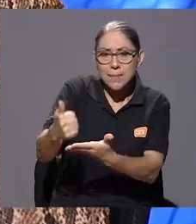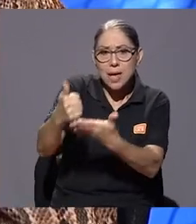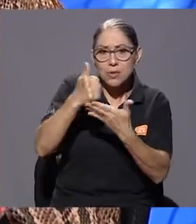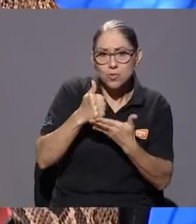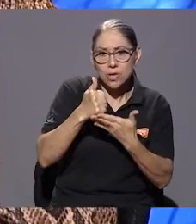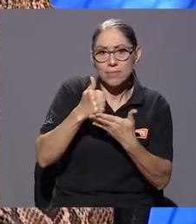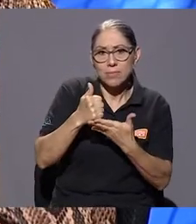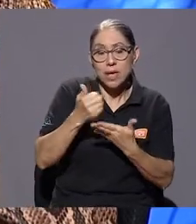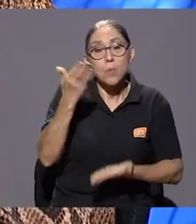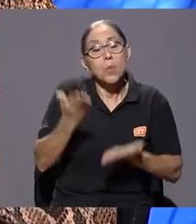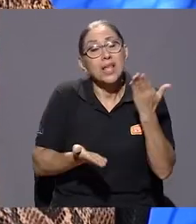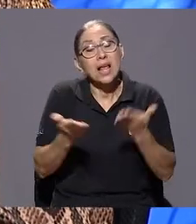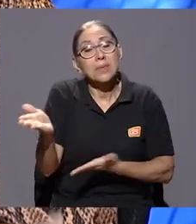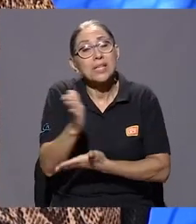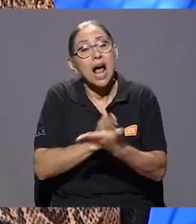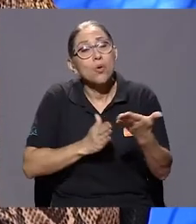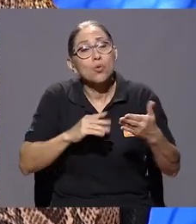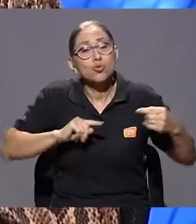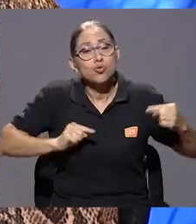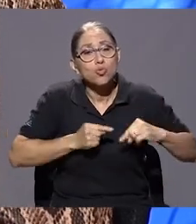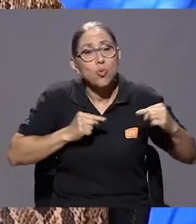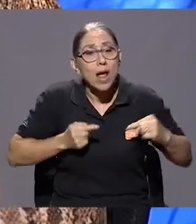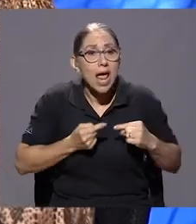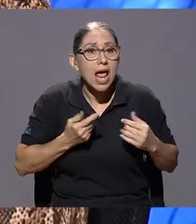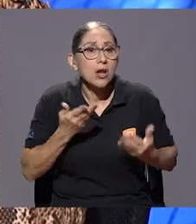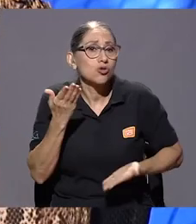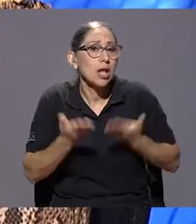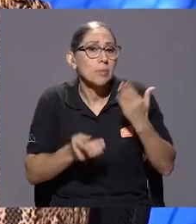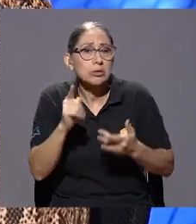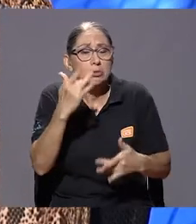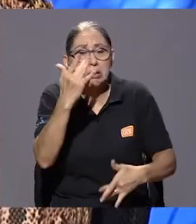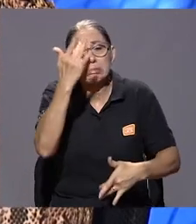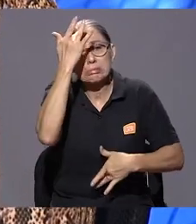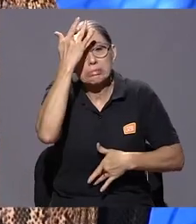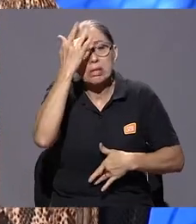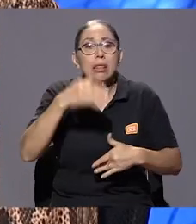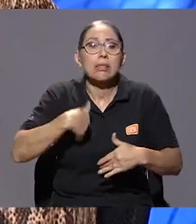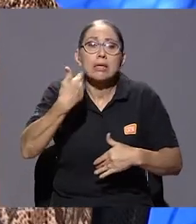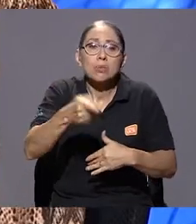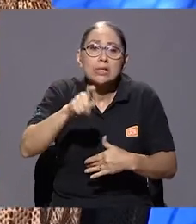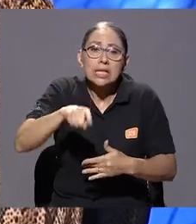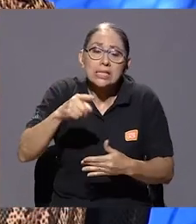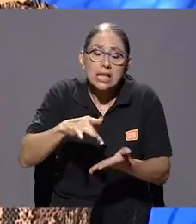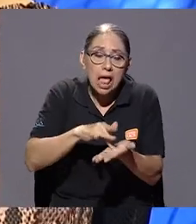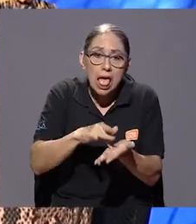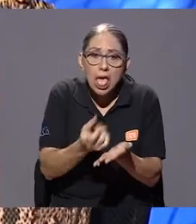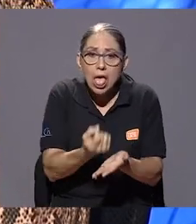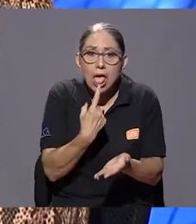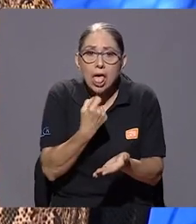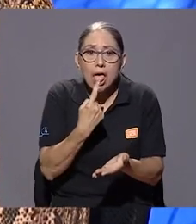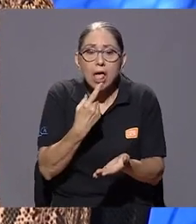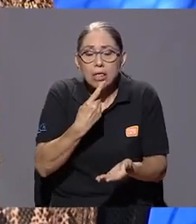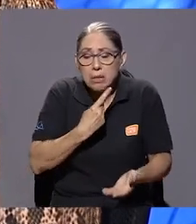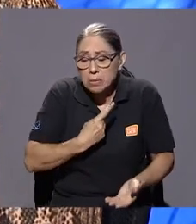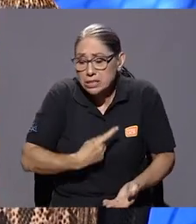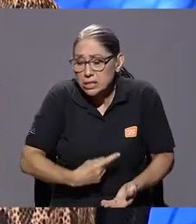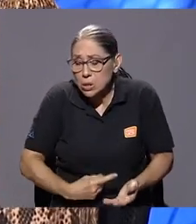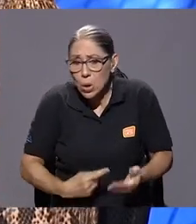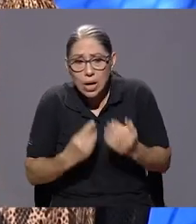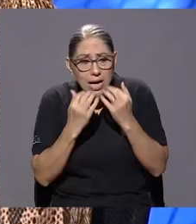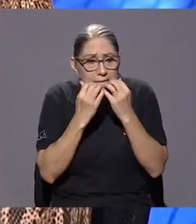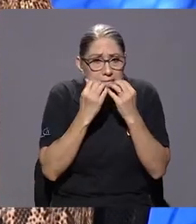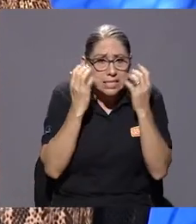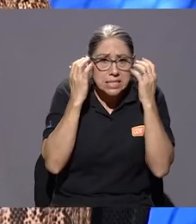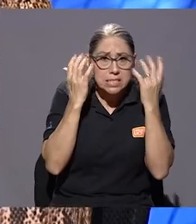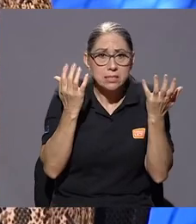se patologicen y que yo necesito incluso una medicación porque caí en una depresión, porque tengo una ansiedad que no puedo controlar. Entonces, el tema de